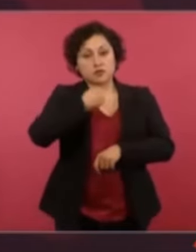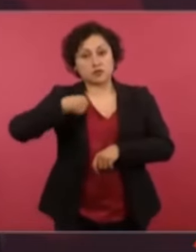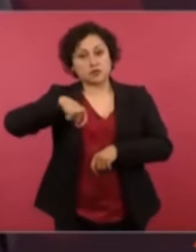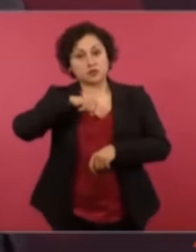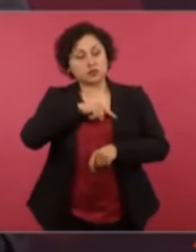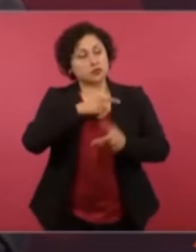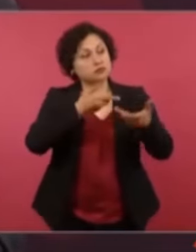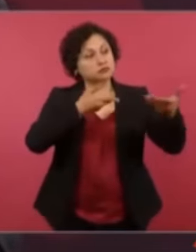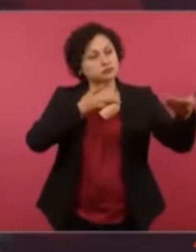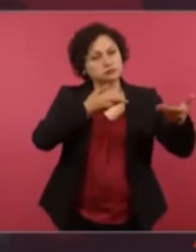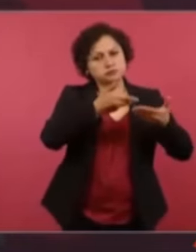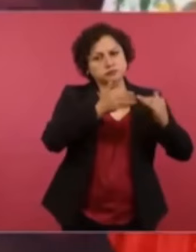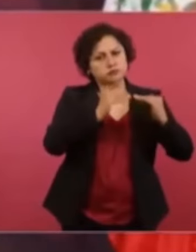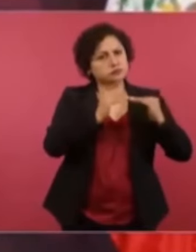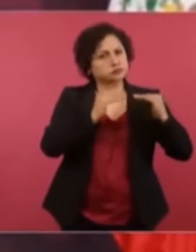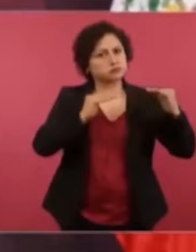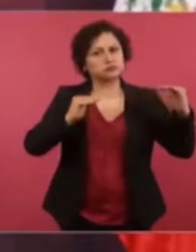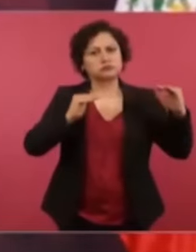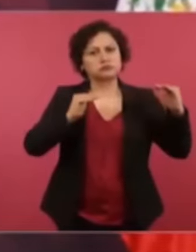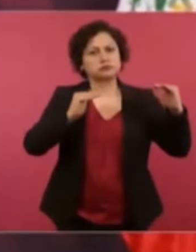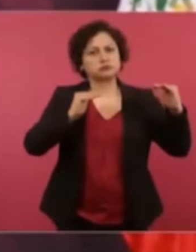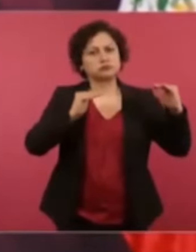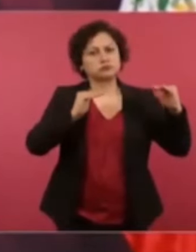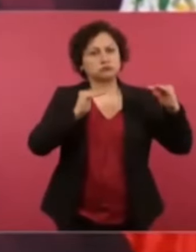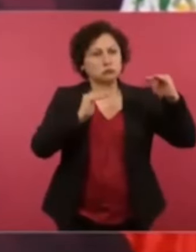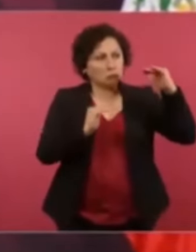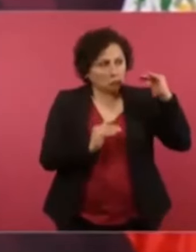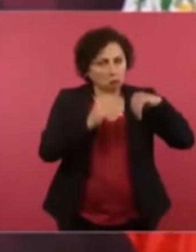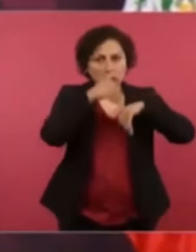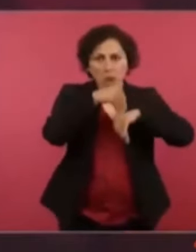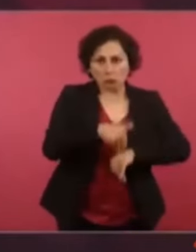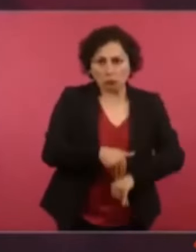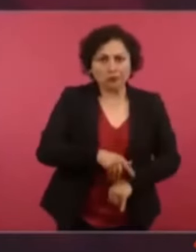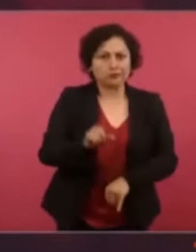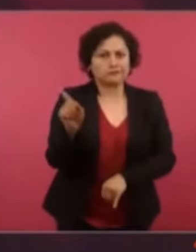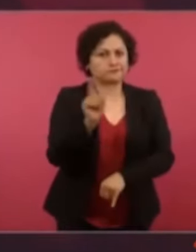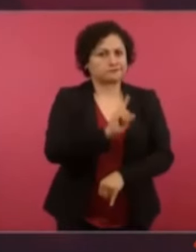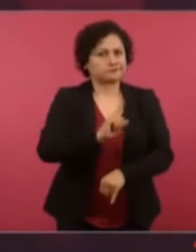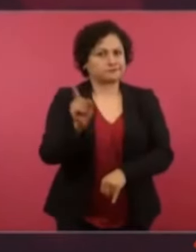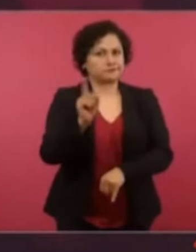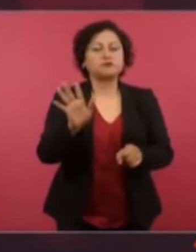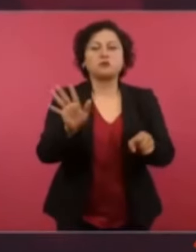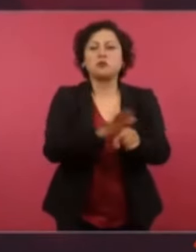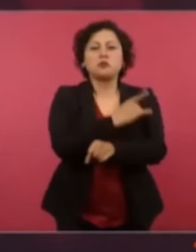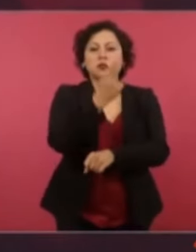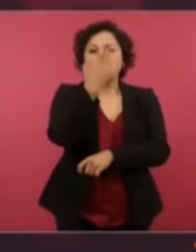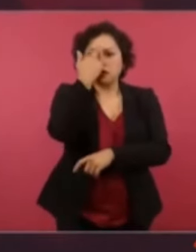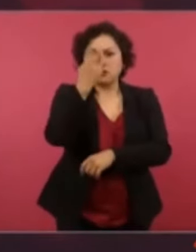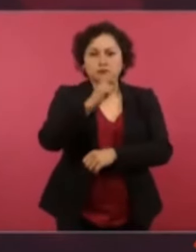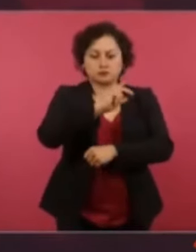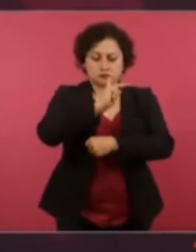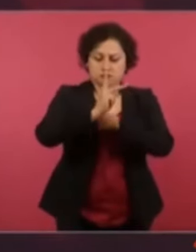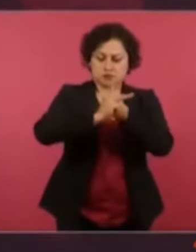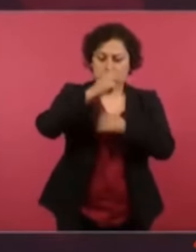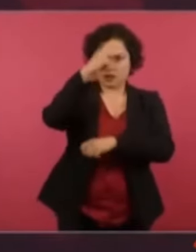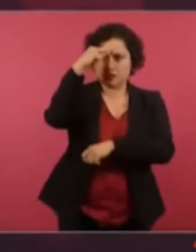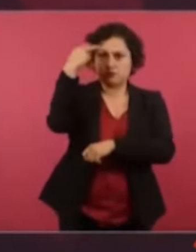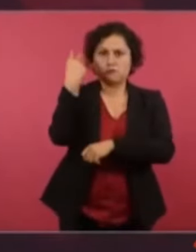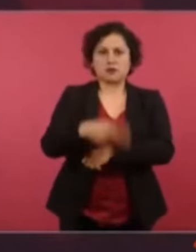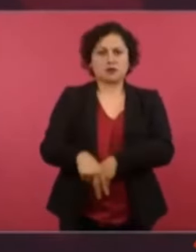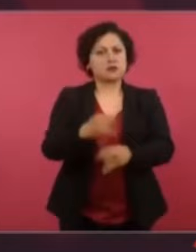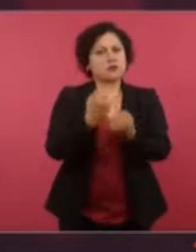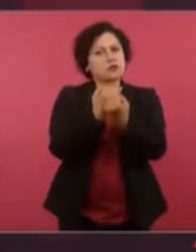subordinación, porque México es un país independiente, están